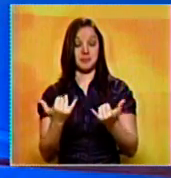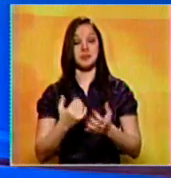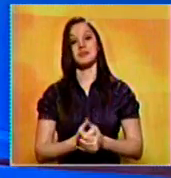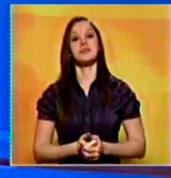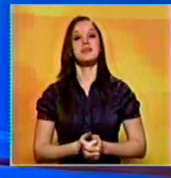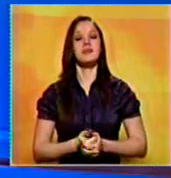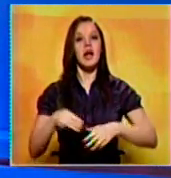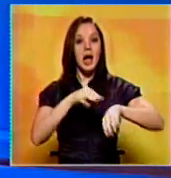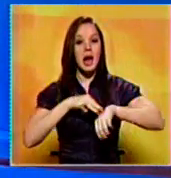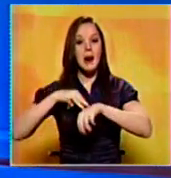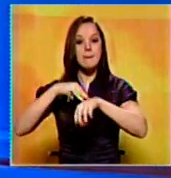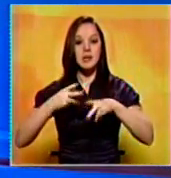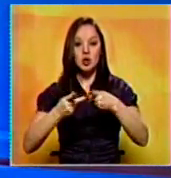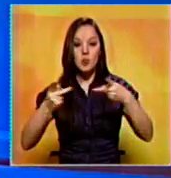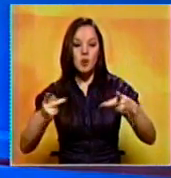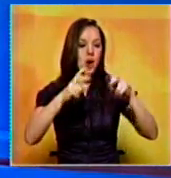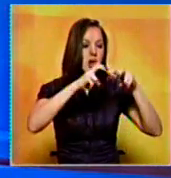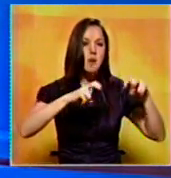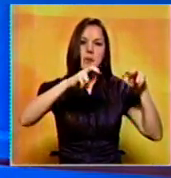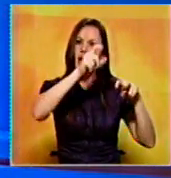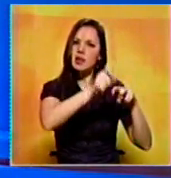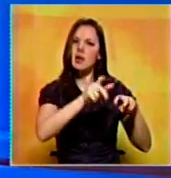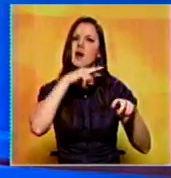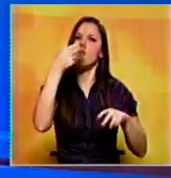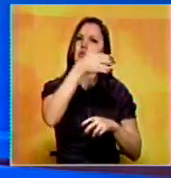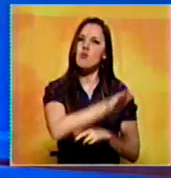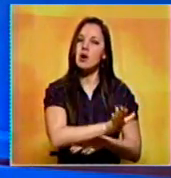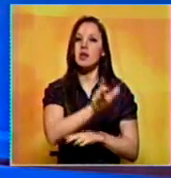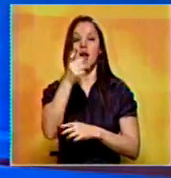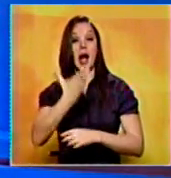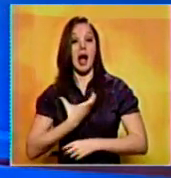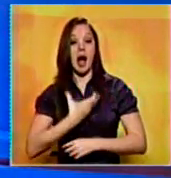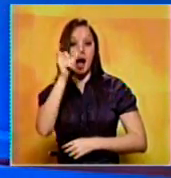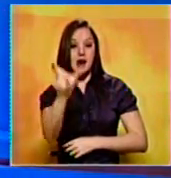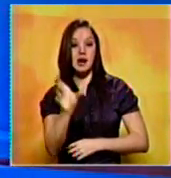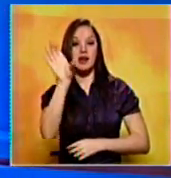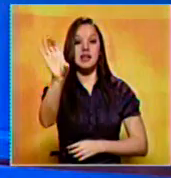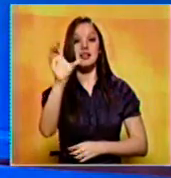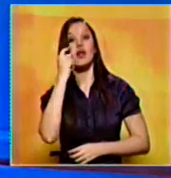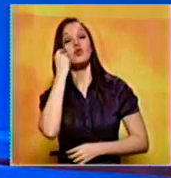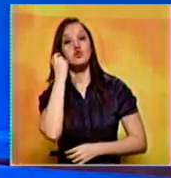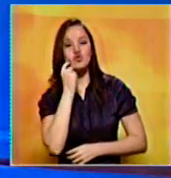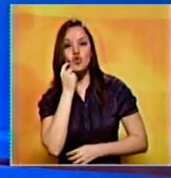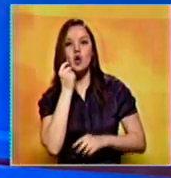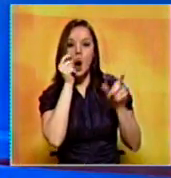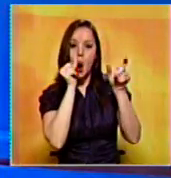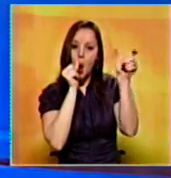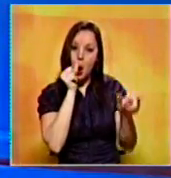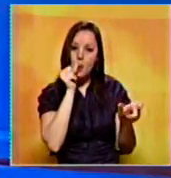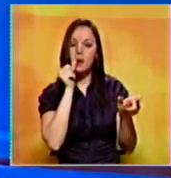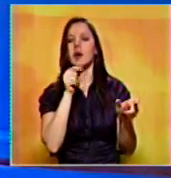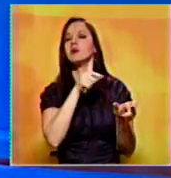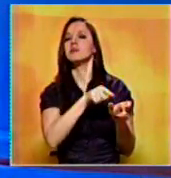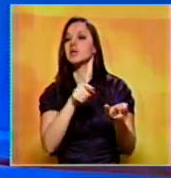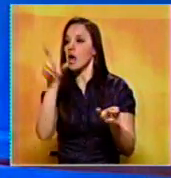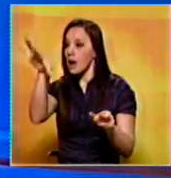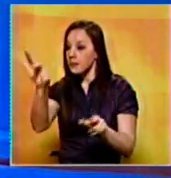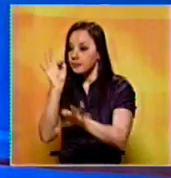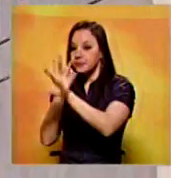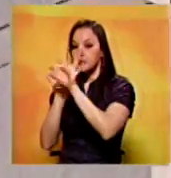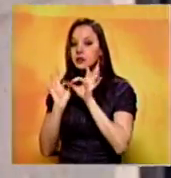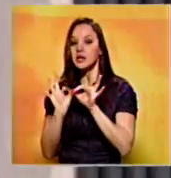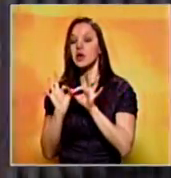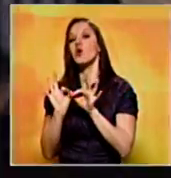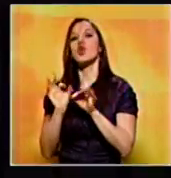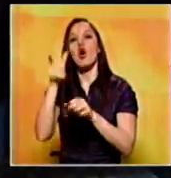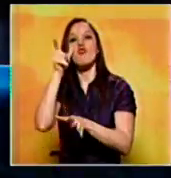El Ministerio Público investiga la muerte del alcalde del municipio de Arizmendi en el Estado Sucre, Enrique Franceschi. El Ministerio Público designó a los fiscales